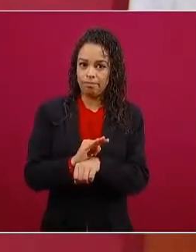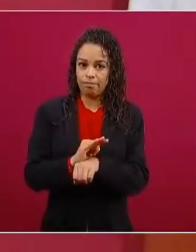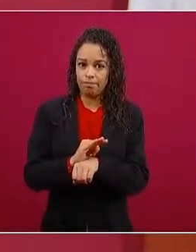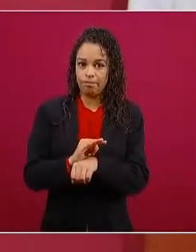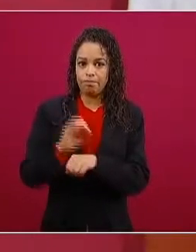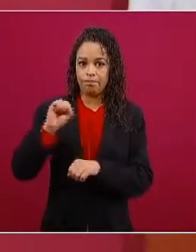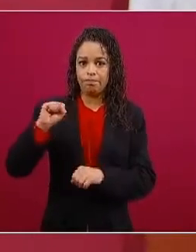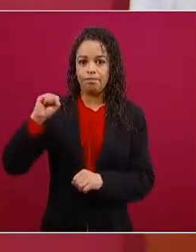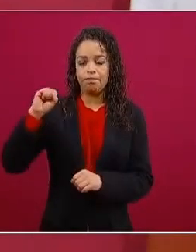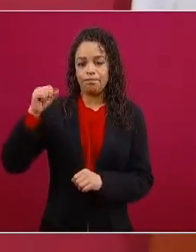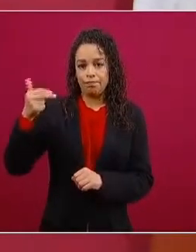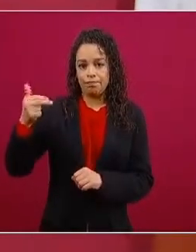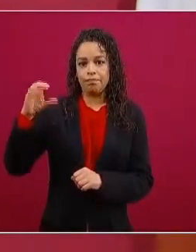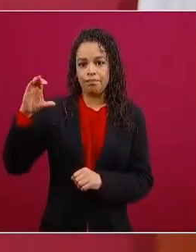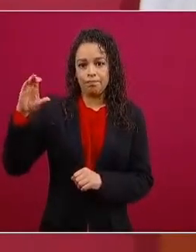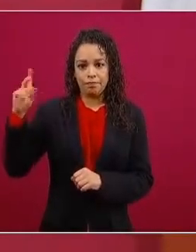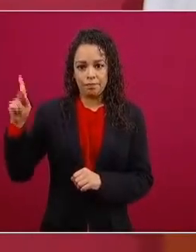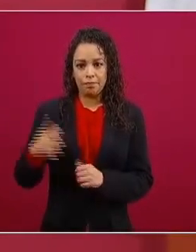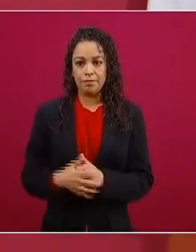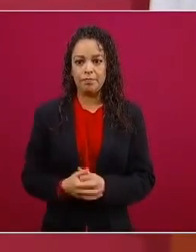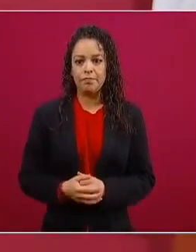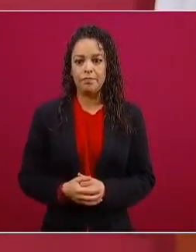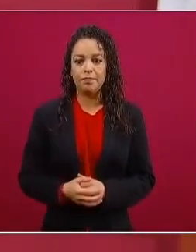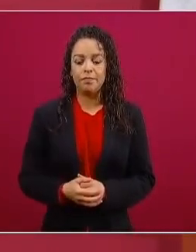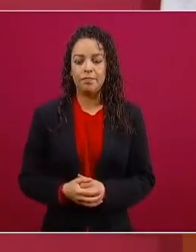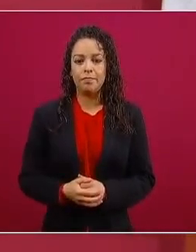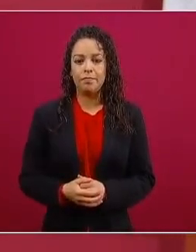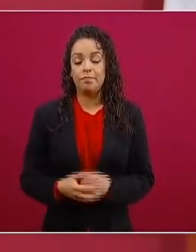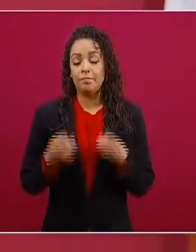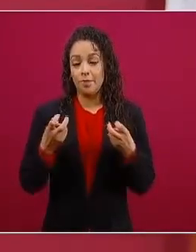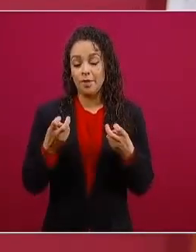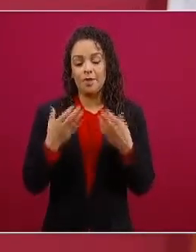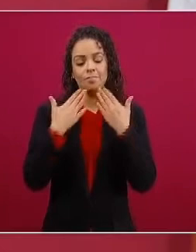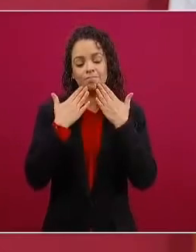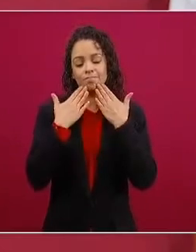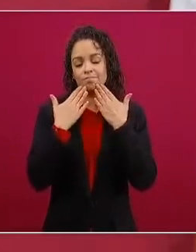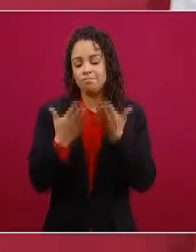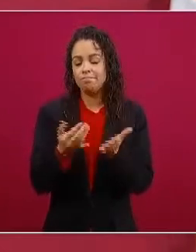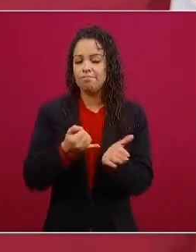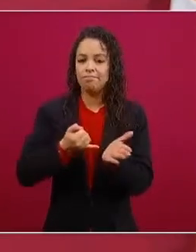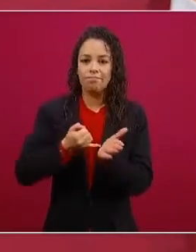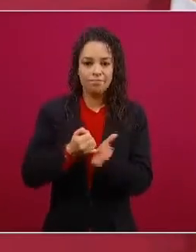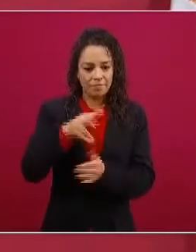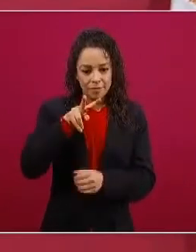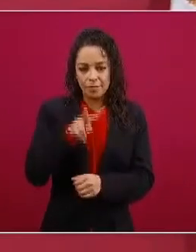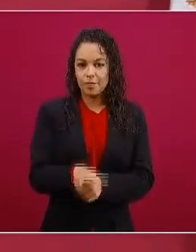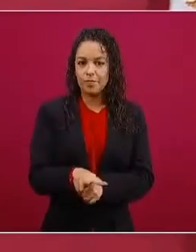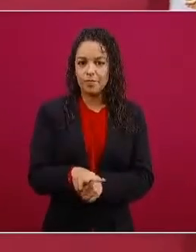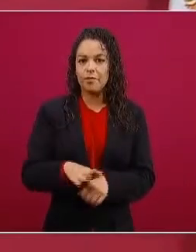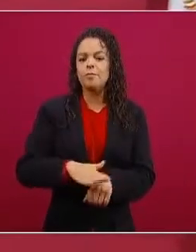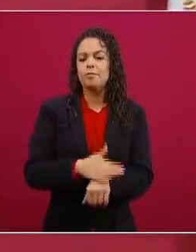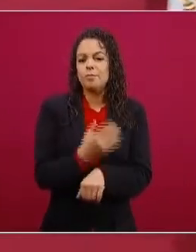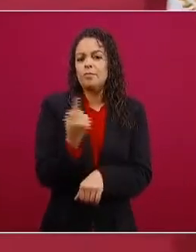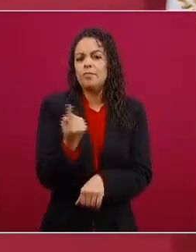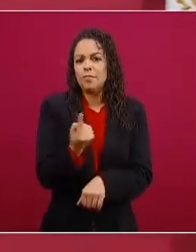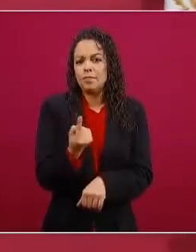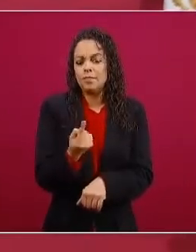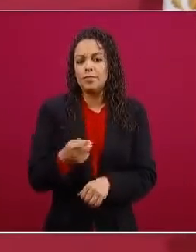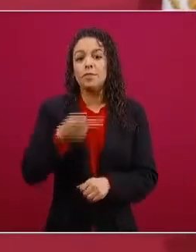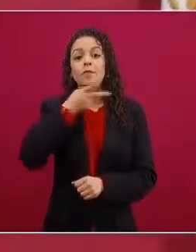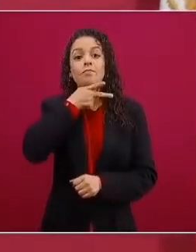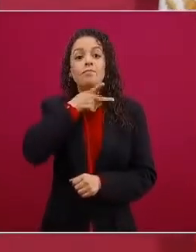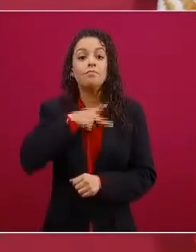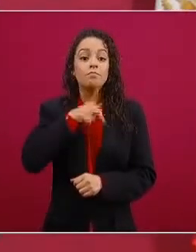también fue otra buena decisión. todos los derechos que paga Pemex